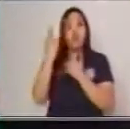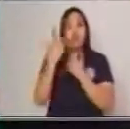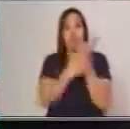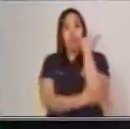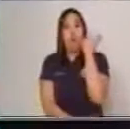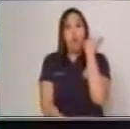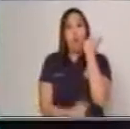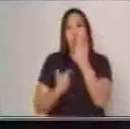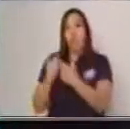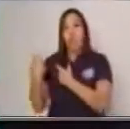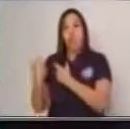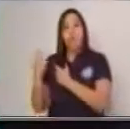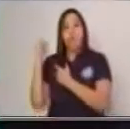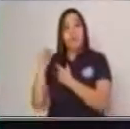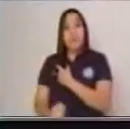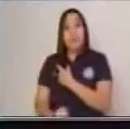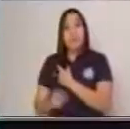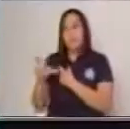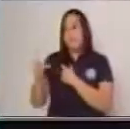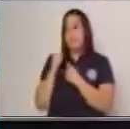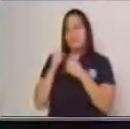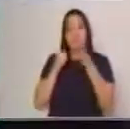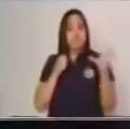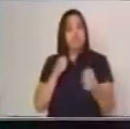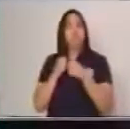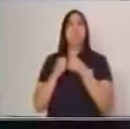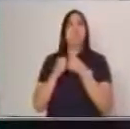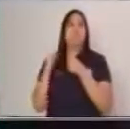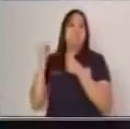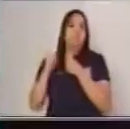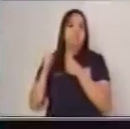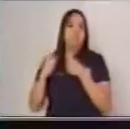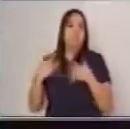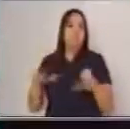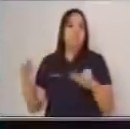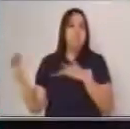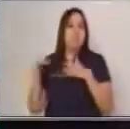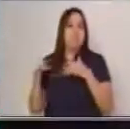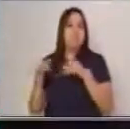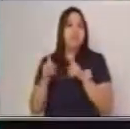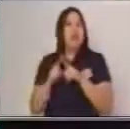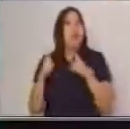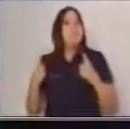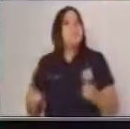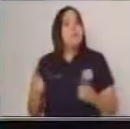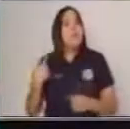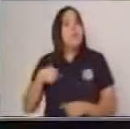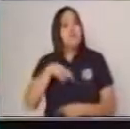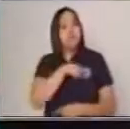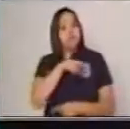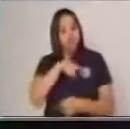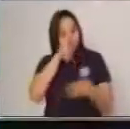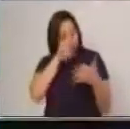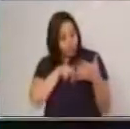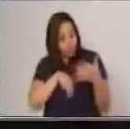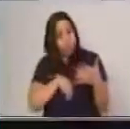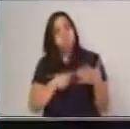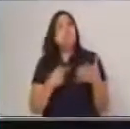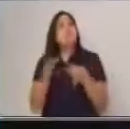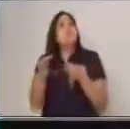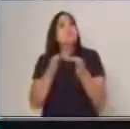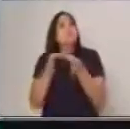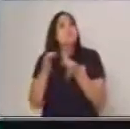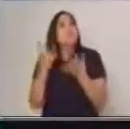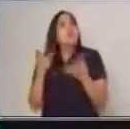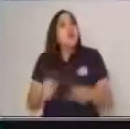evadir y quitar la supremacía de hoy. Efectivamente. Pero nuestro texto está explicando en este momento la